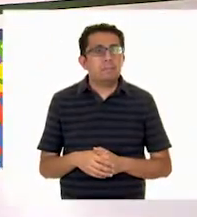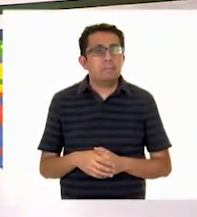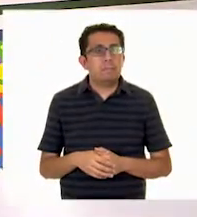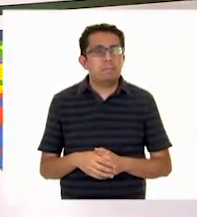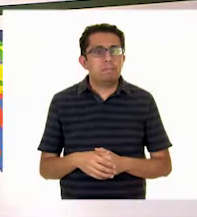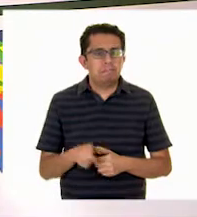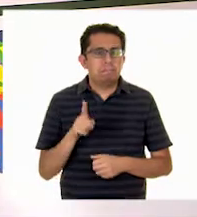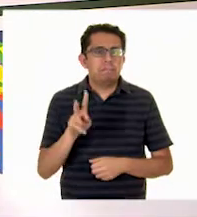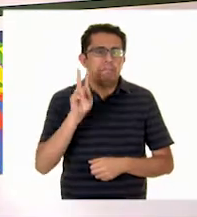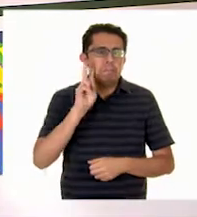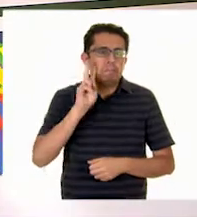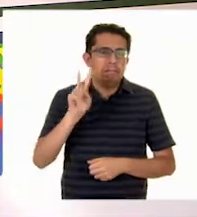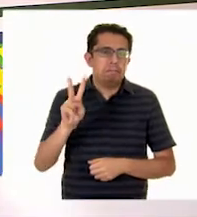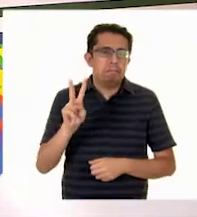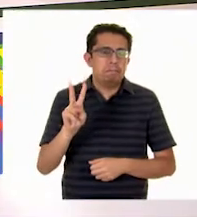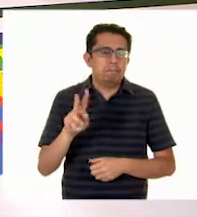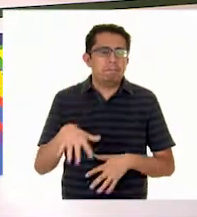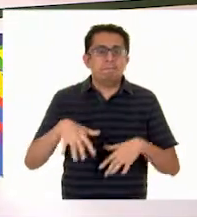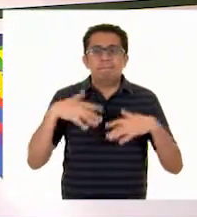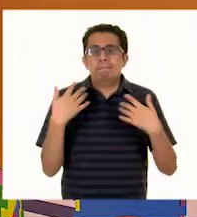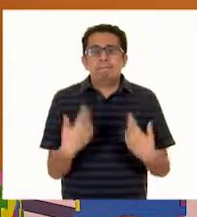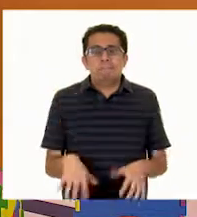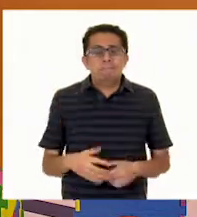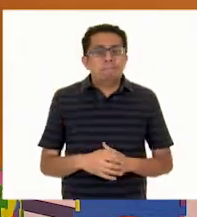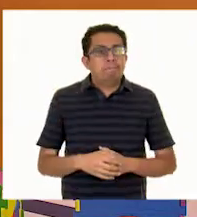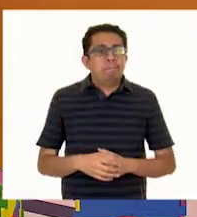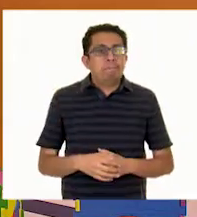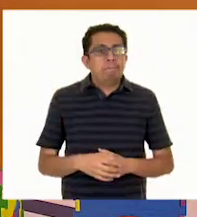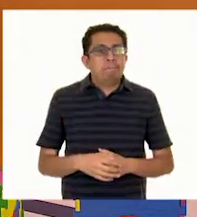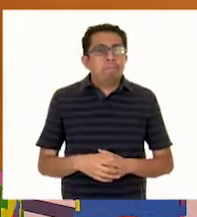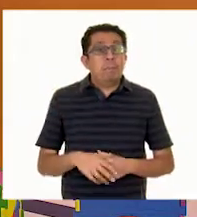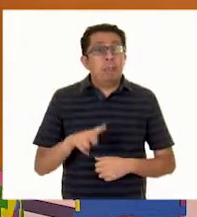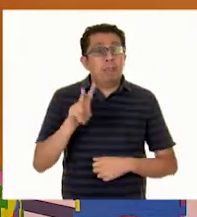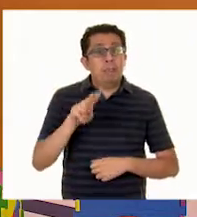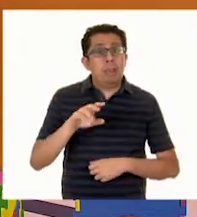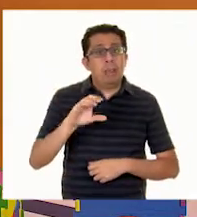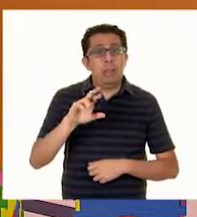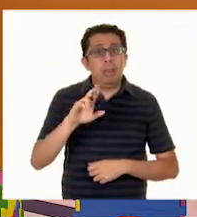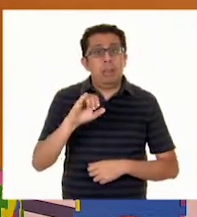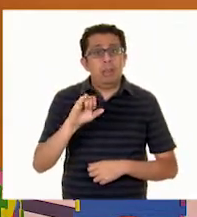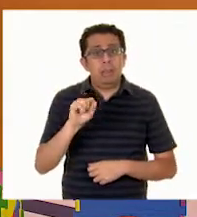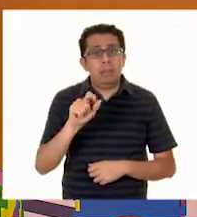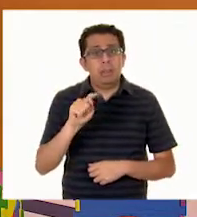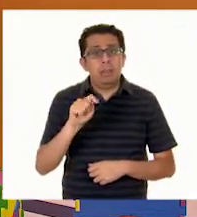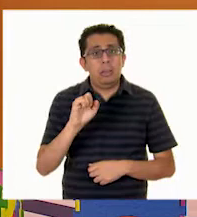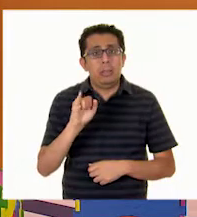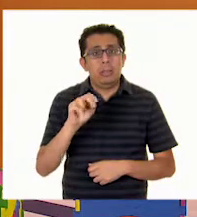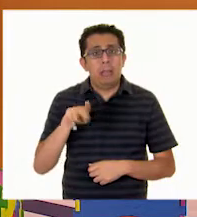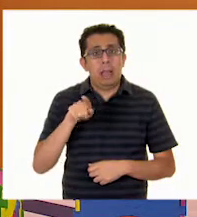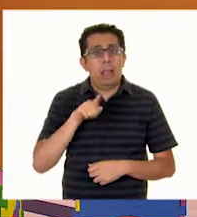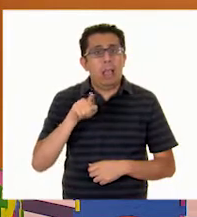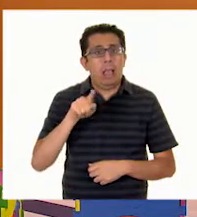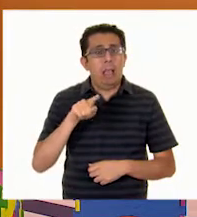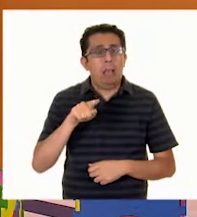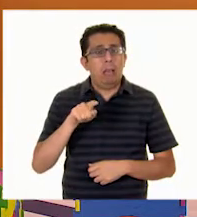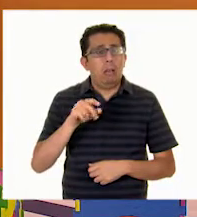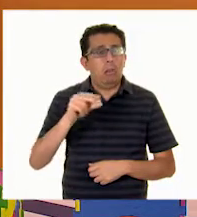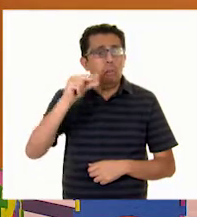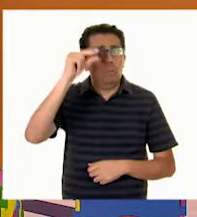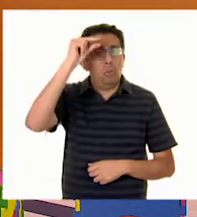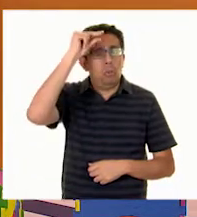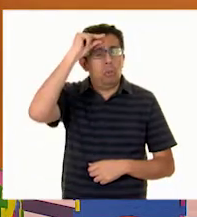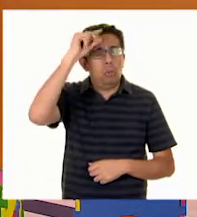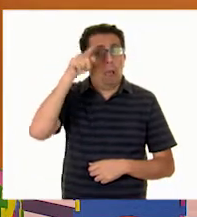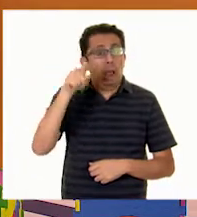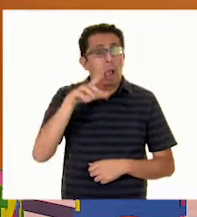¿Te das cuenta? Qué barbaridad. Y la verdad es que Cristina es una niña muy inteligente. Porque no cualquiera